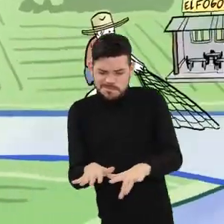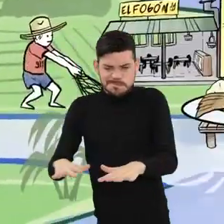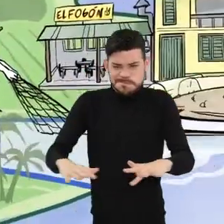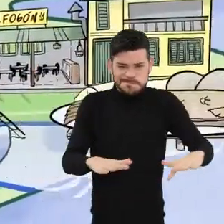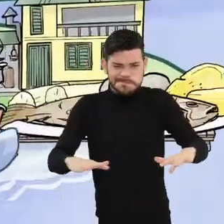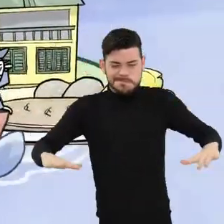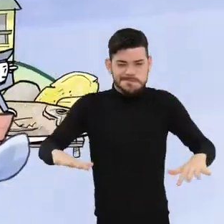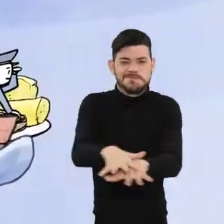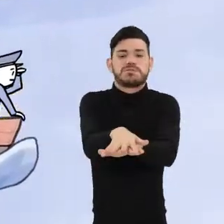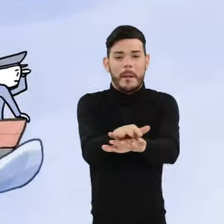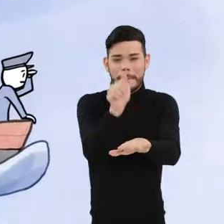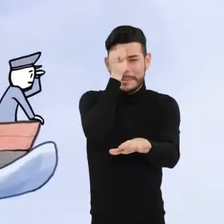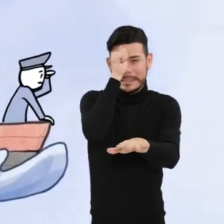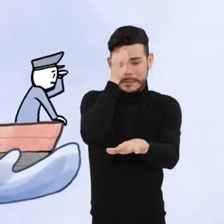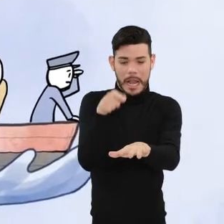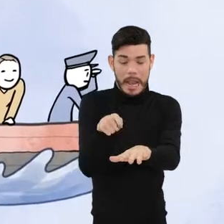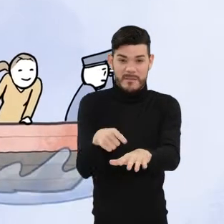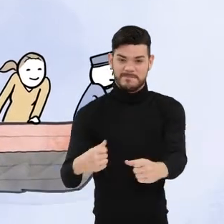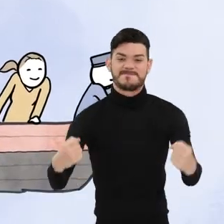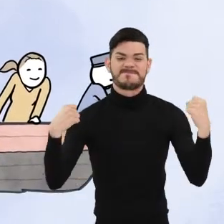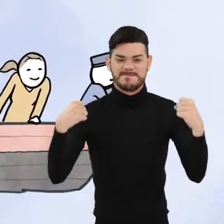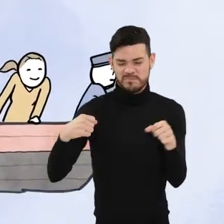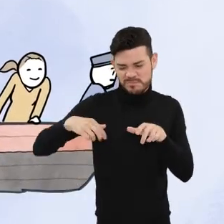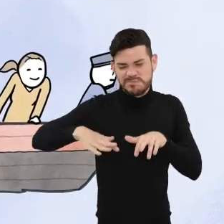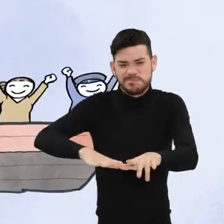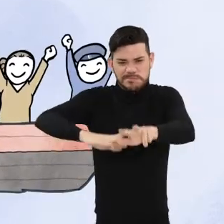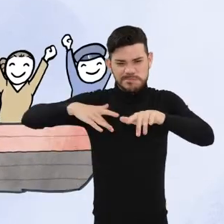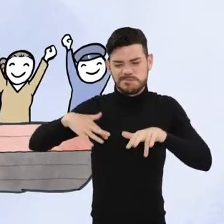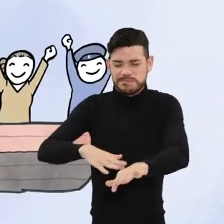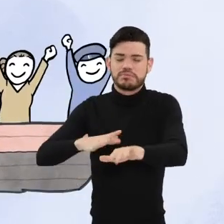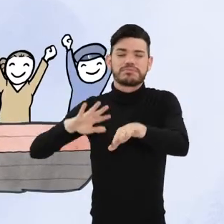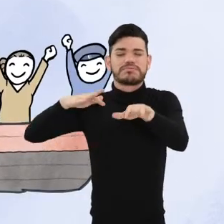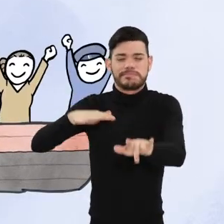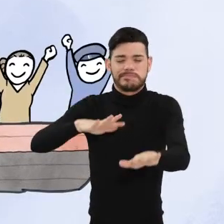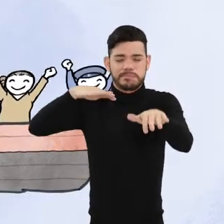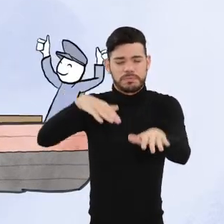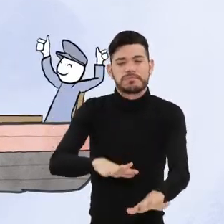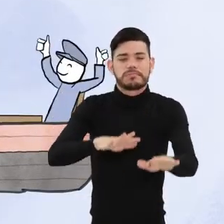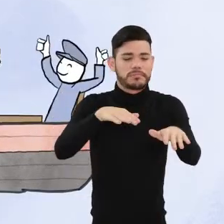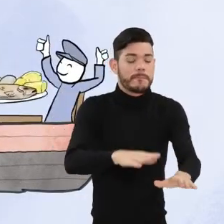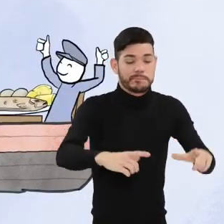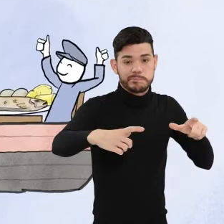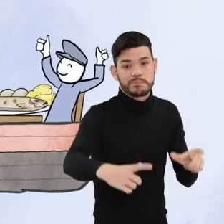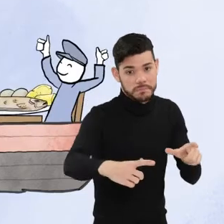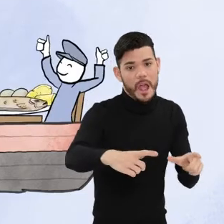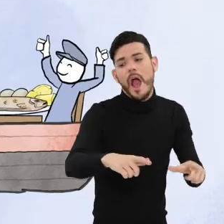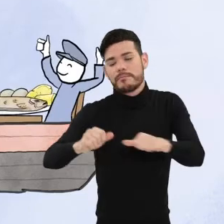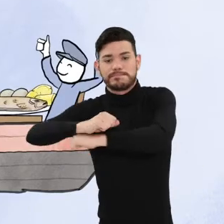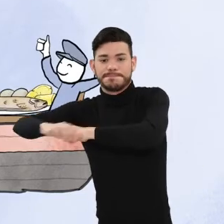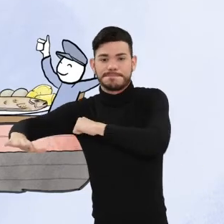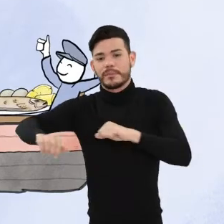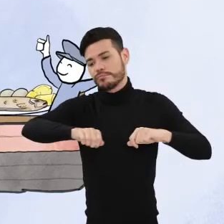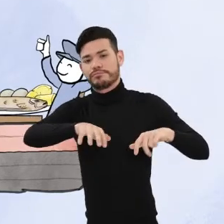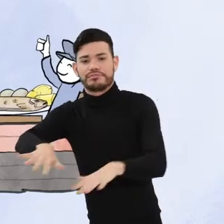ahí a los ríos principales. Juntos construyen la fuerza de la corriente que va a llegar a las zonas bajas inundables, a